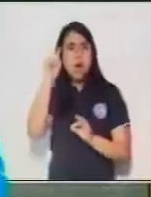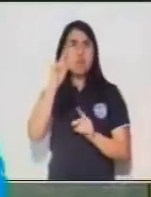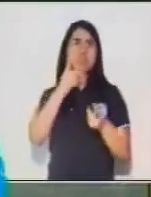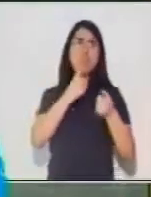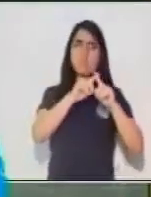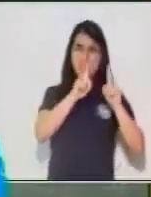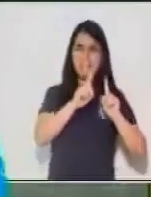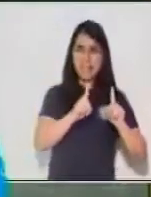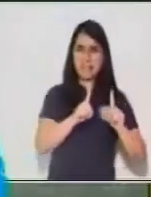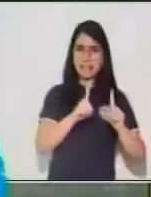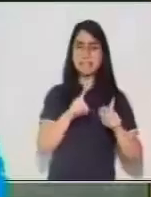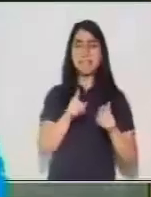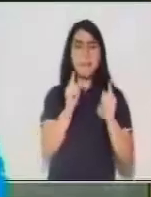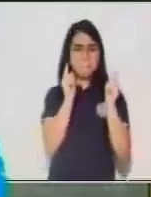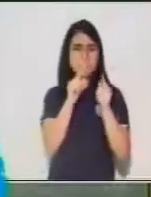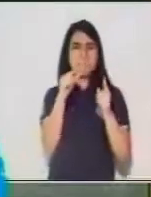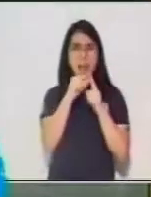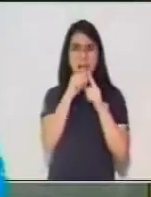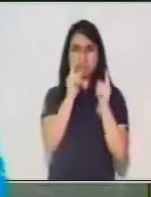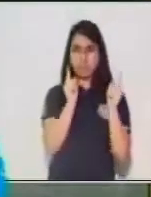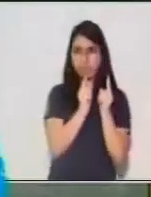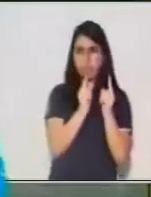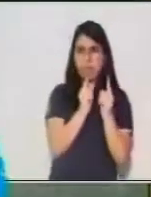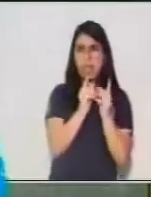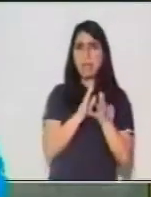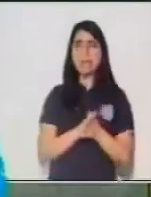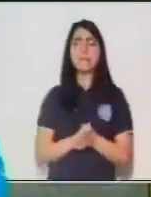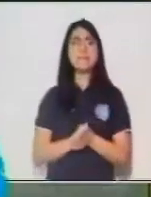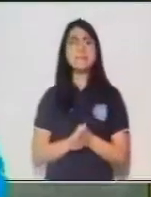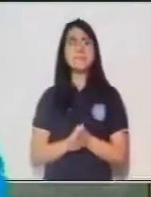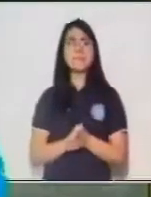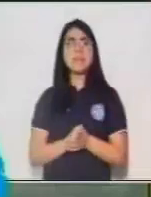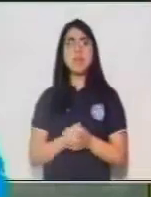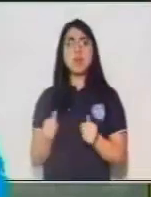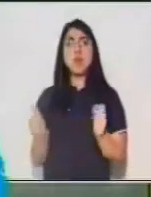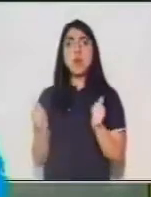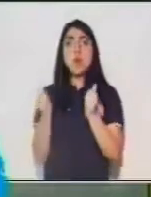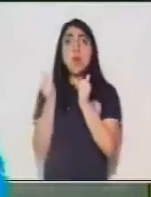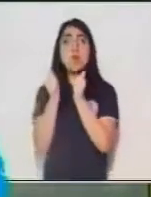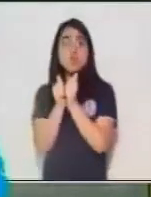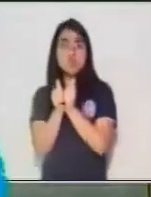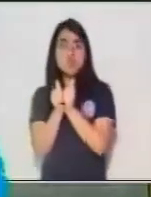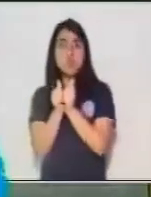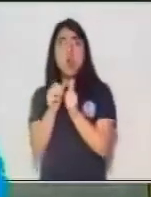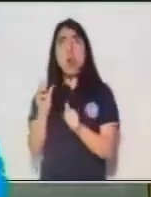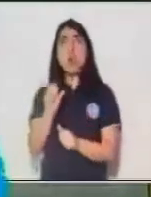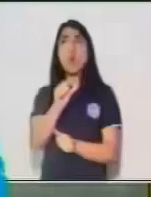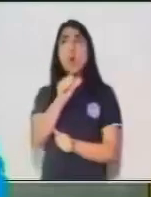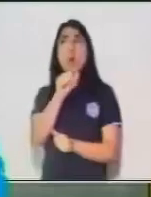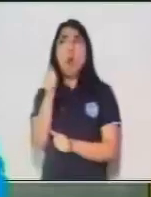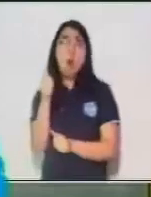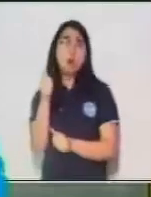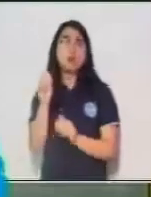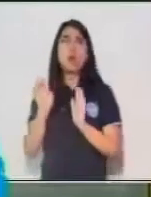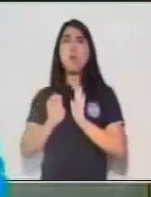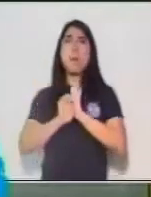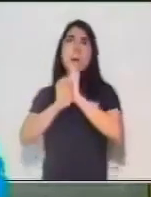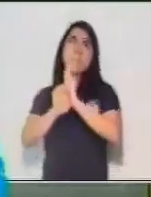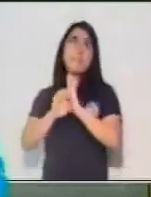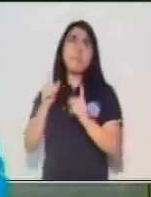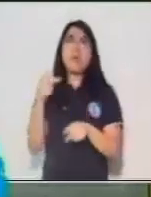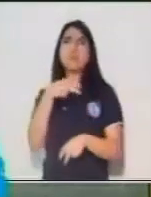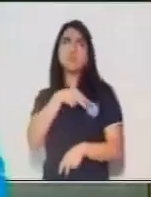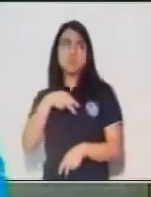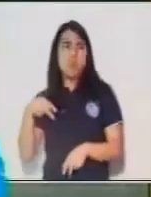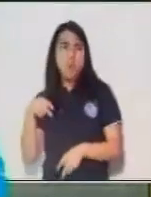siempre va a estar al inicio o antes de esa palabra una preposición. Entonces, vamos a poder identificar